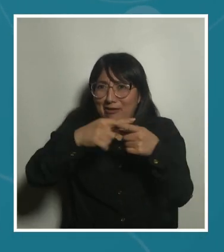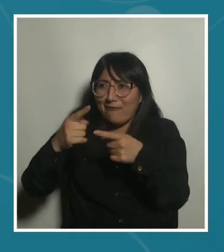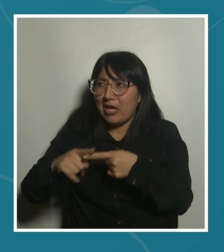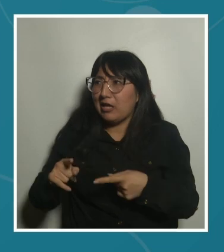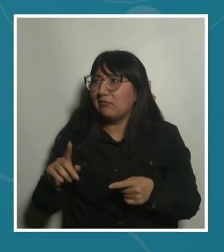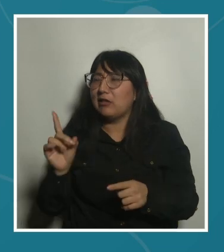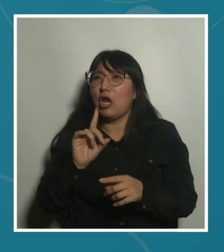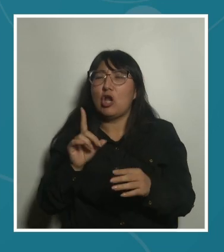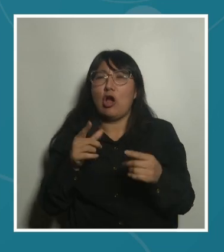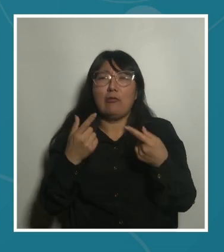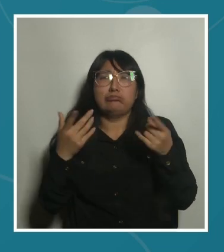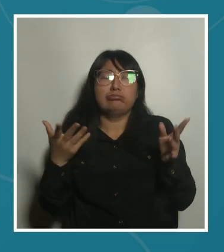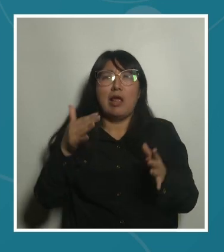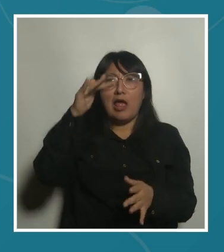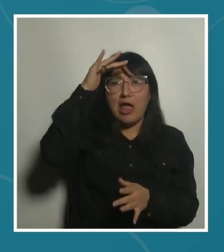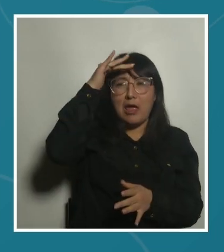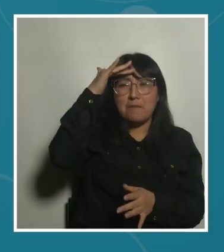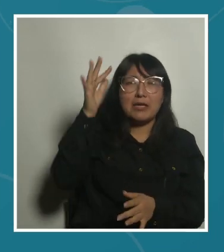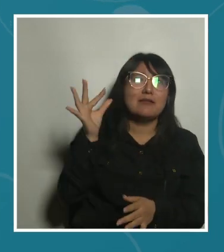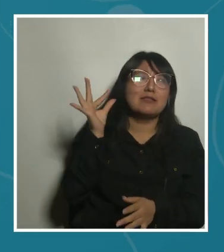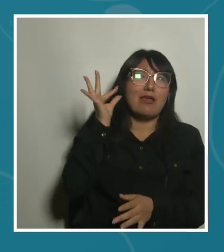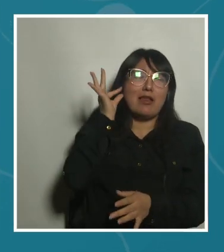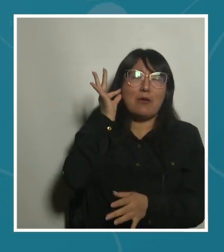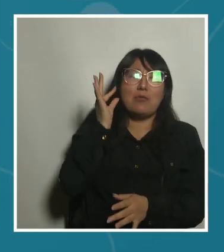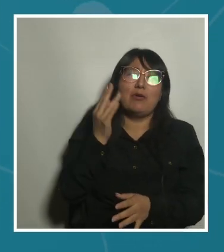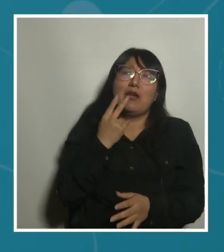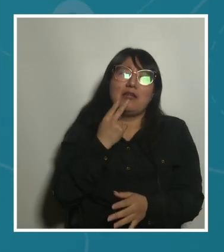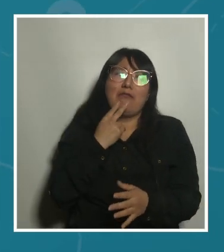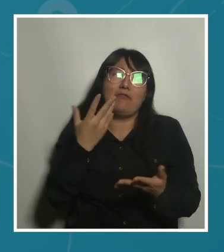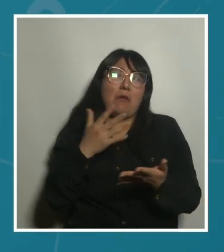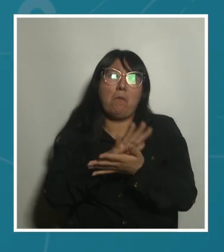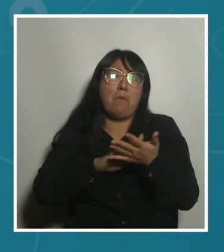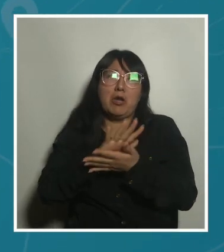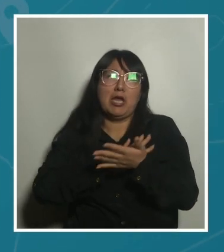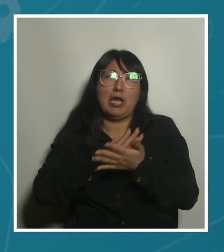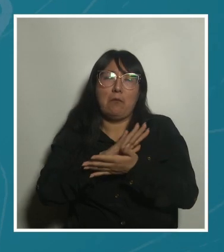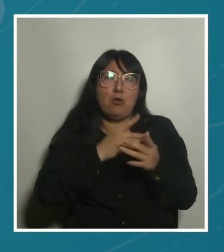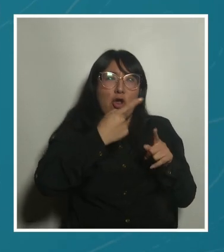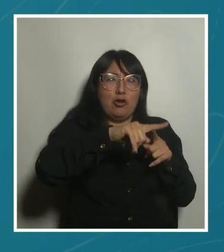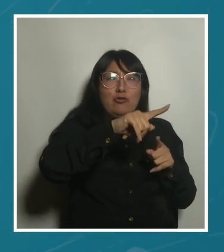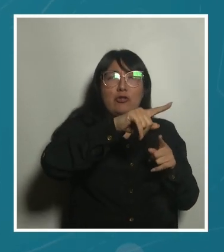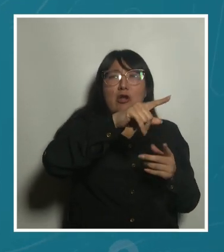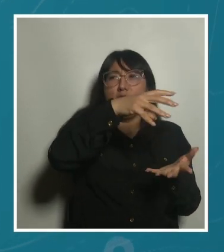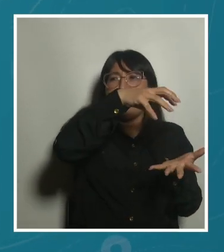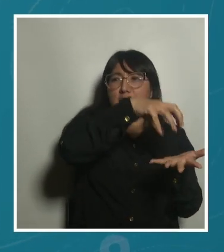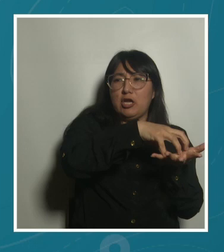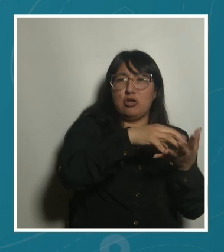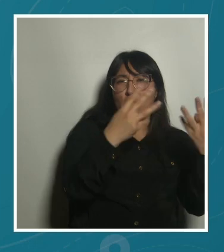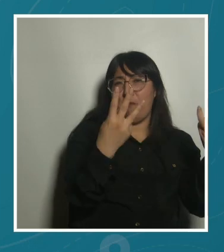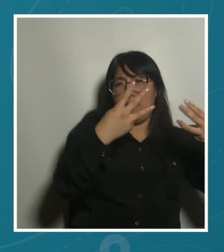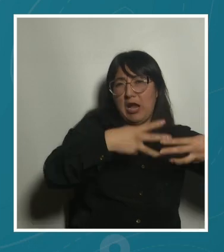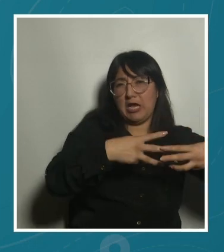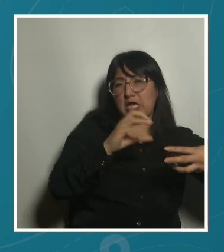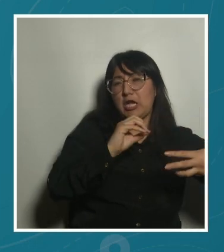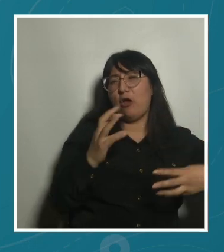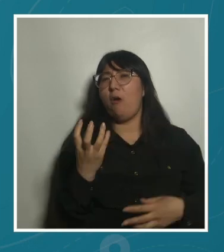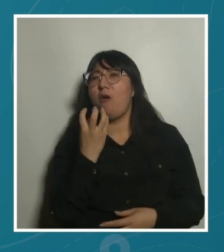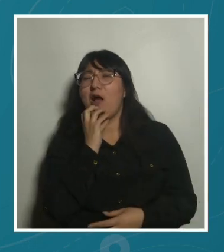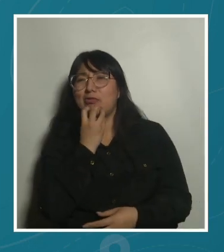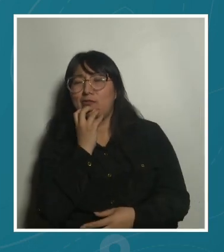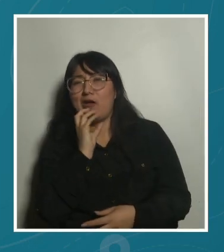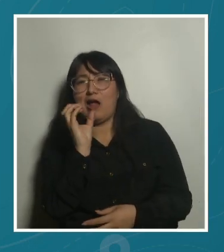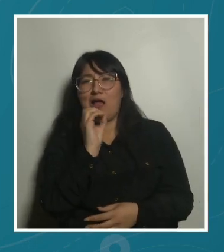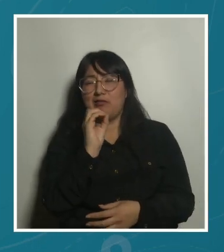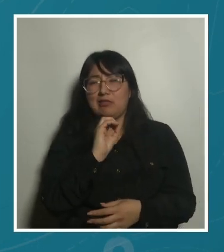tiene que ver la experiencia de las mujeres que viven en Magallanes con las que viven en Antofagasta o